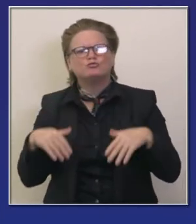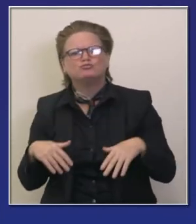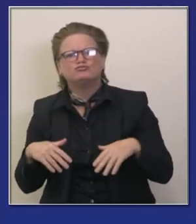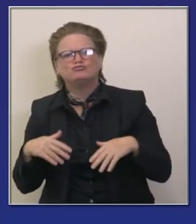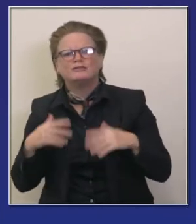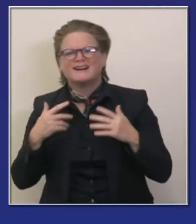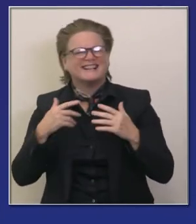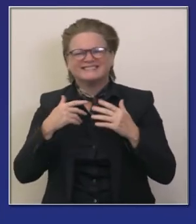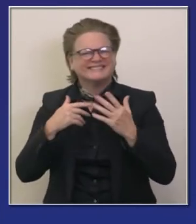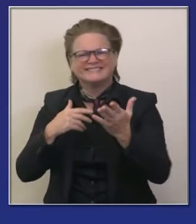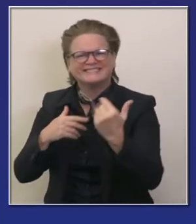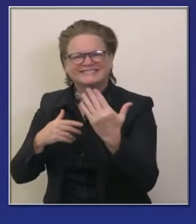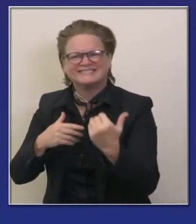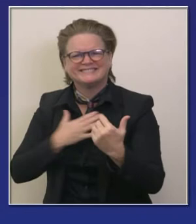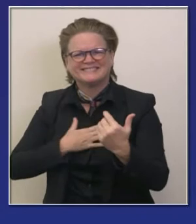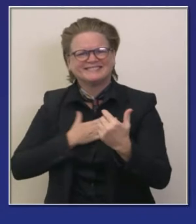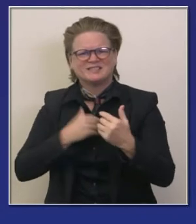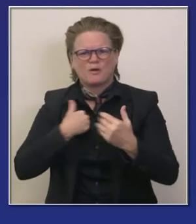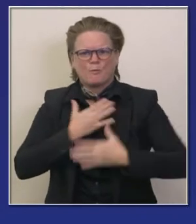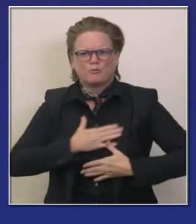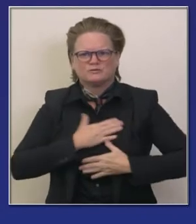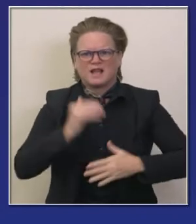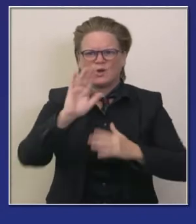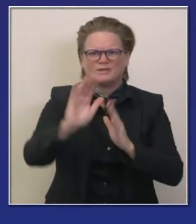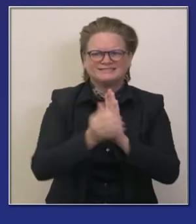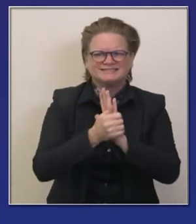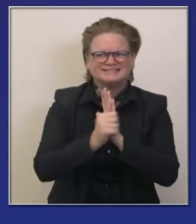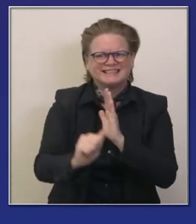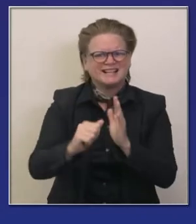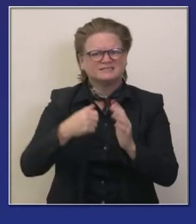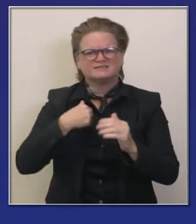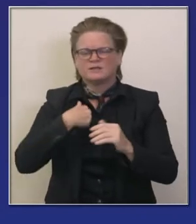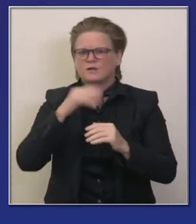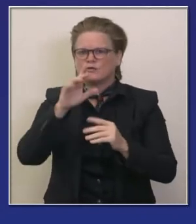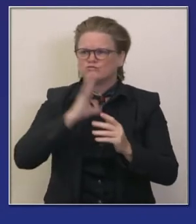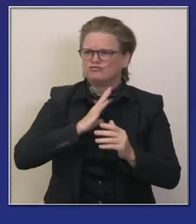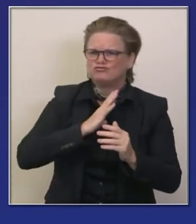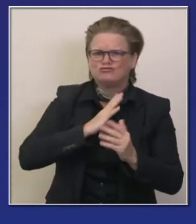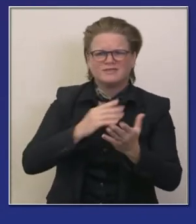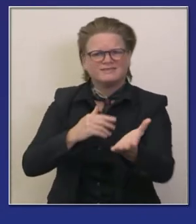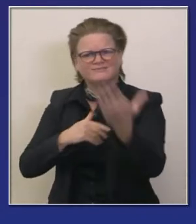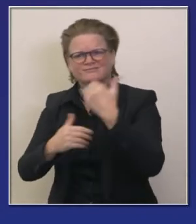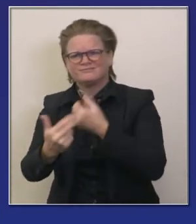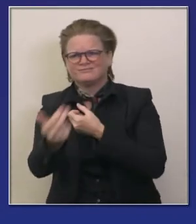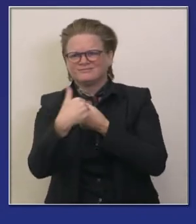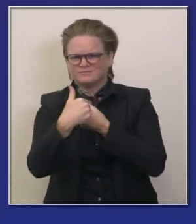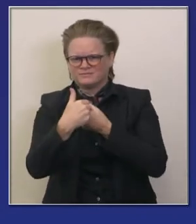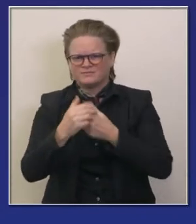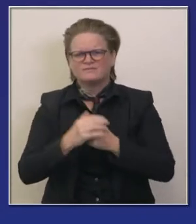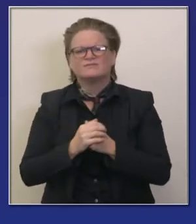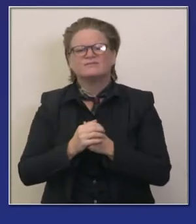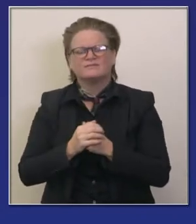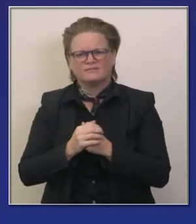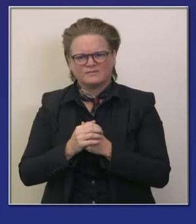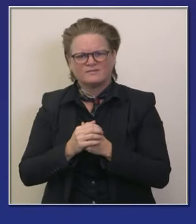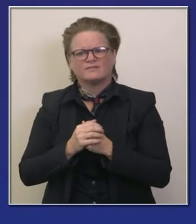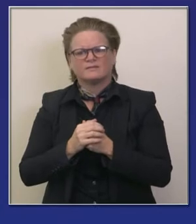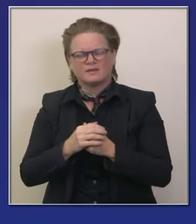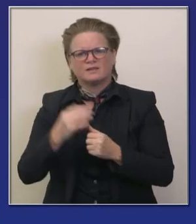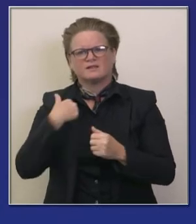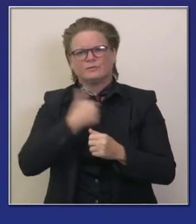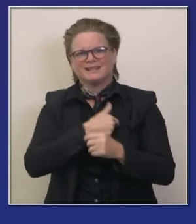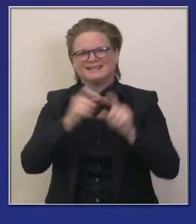necesario y aprovechando de estas capacidades que tienen estos individuos queremos que